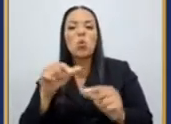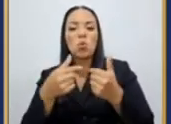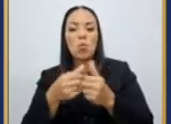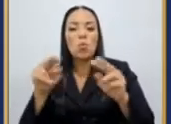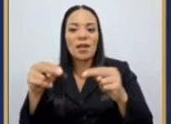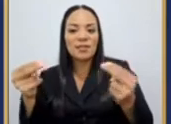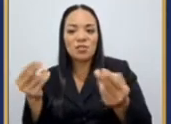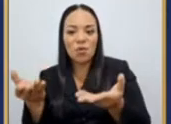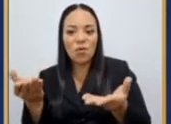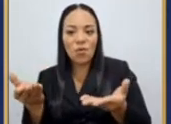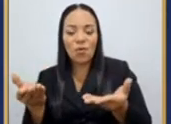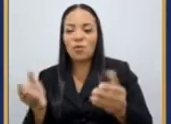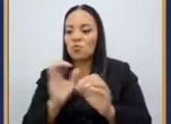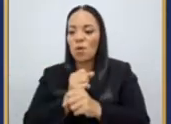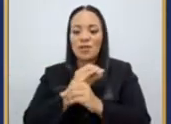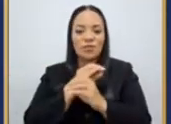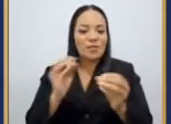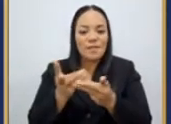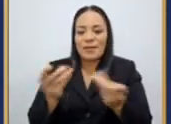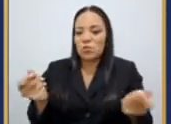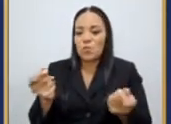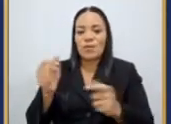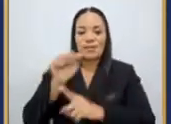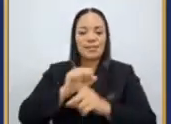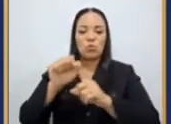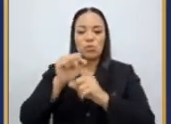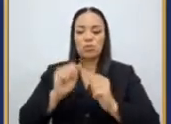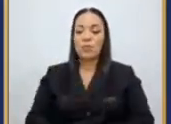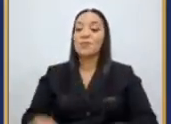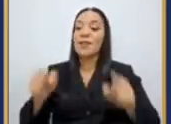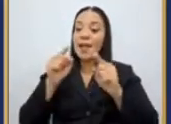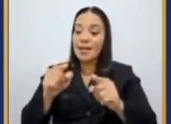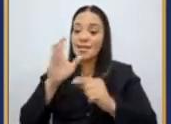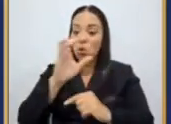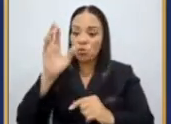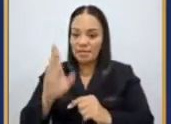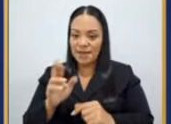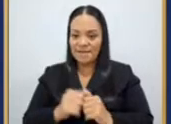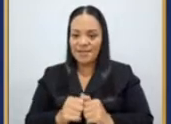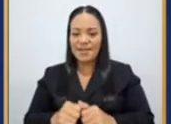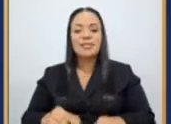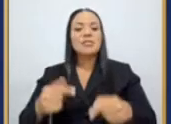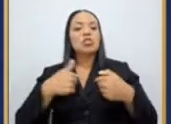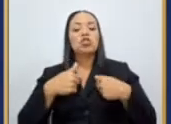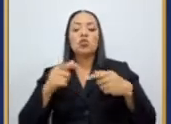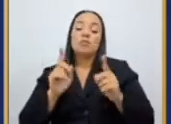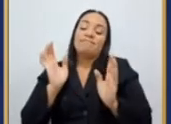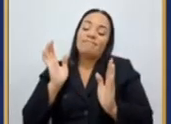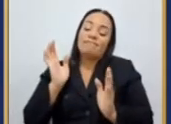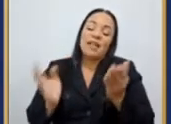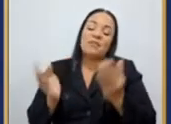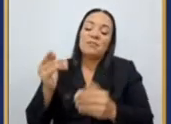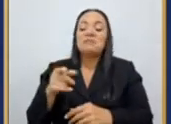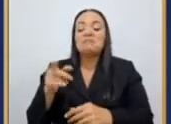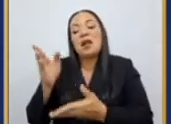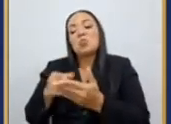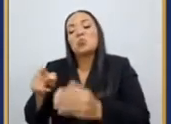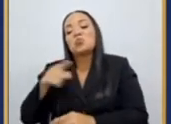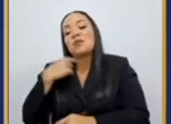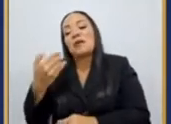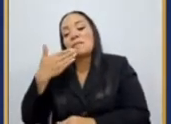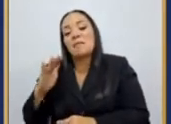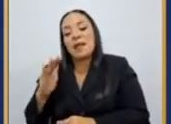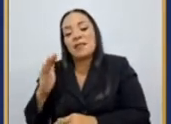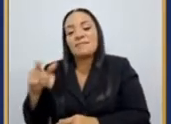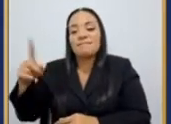¿verdad?, para solventar la situación. Ahí Costa Rica, no les voy a caer bien una vez más a